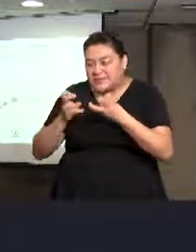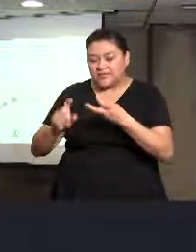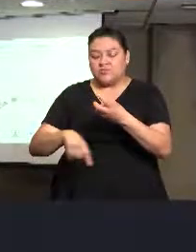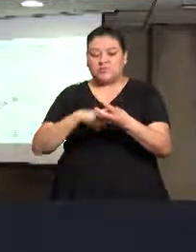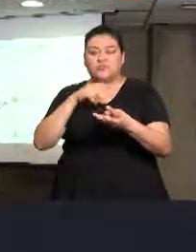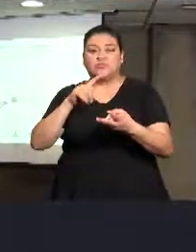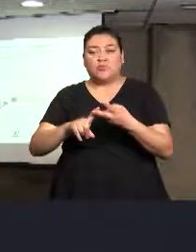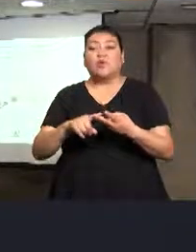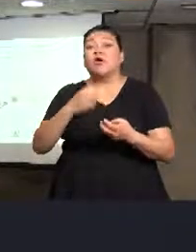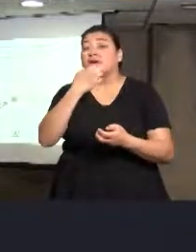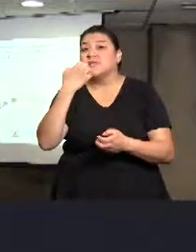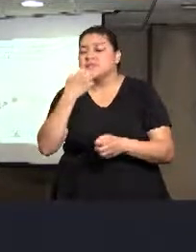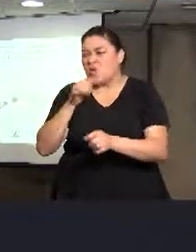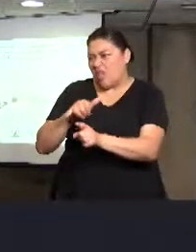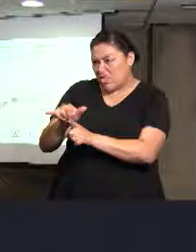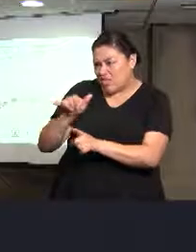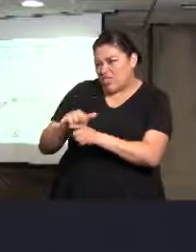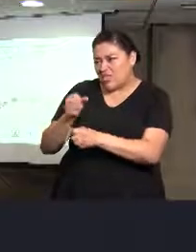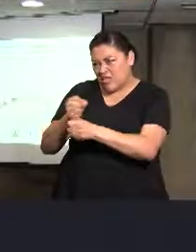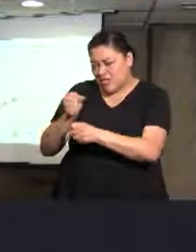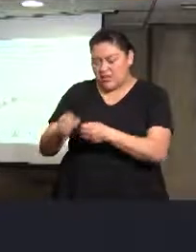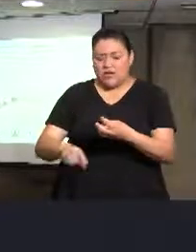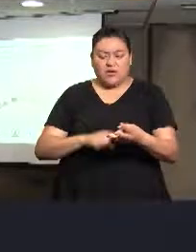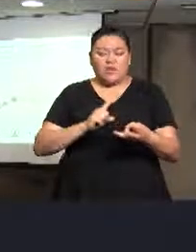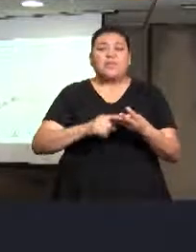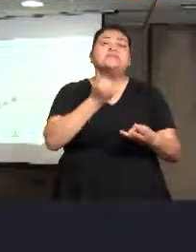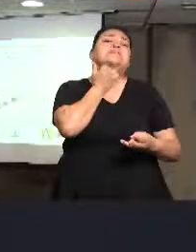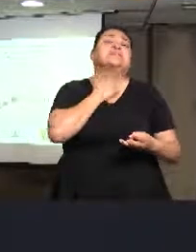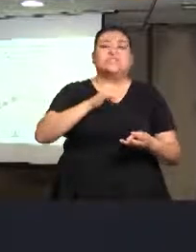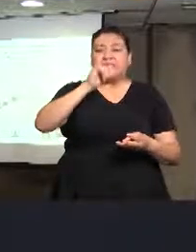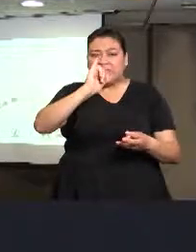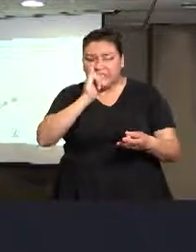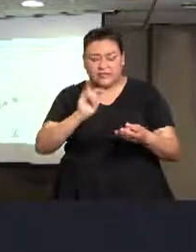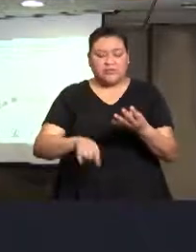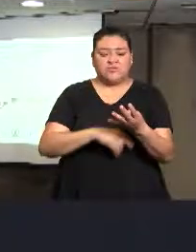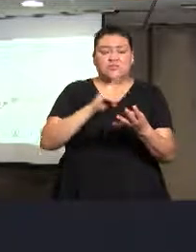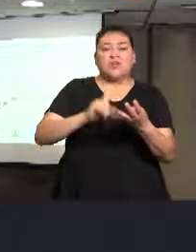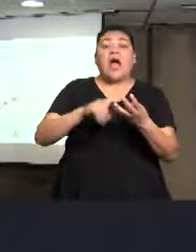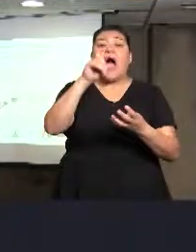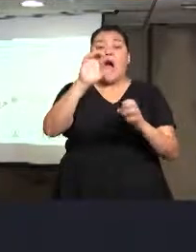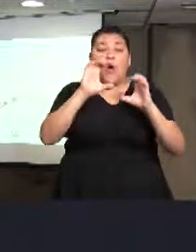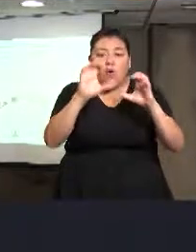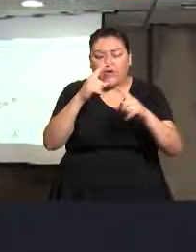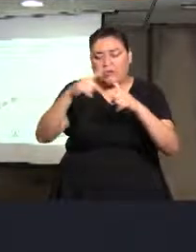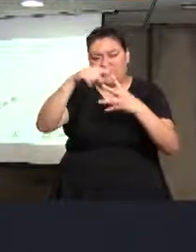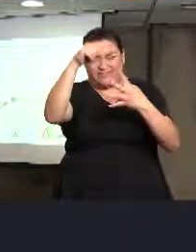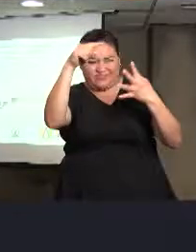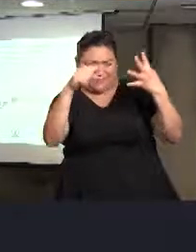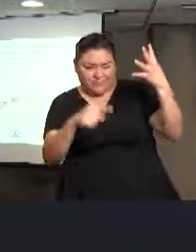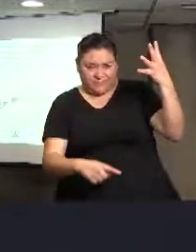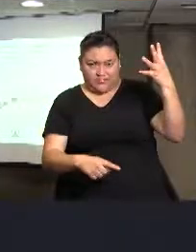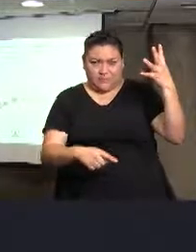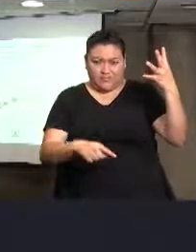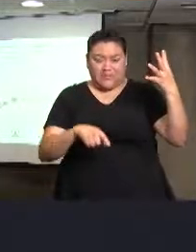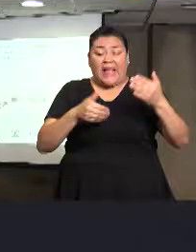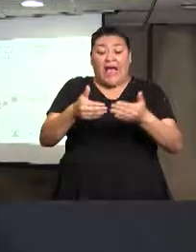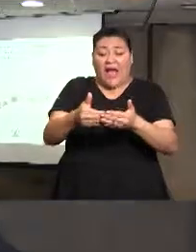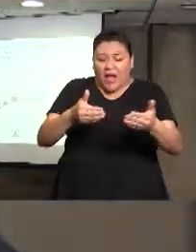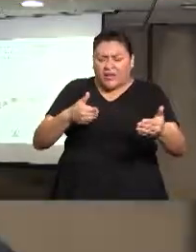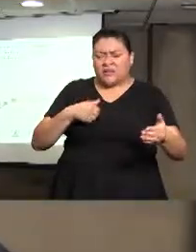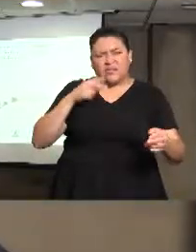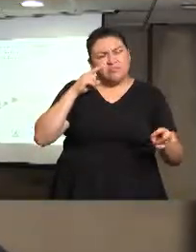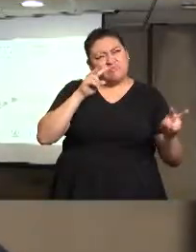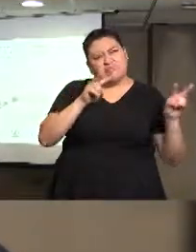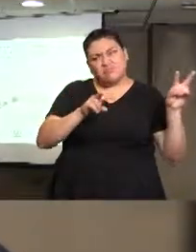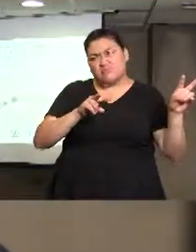cuidado del agua y el consumo del alcohol, entre otros. En este tiempo, hemos detectado que uno de los principales problemas para